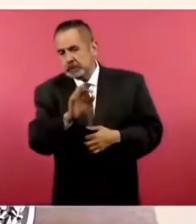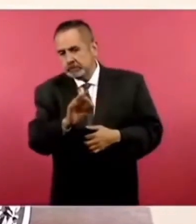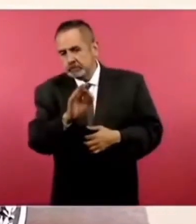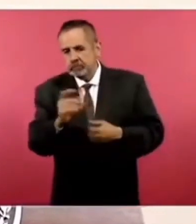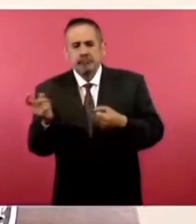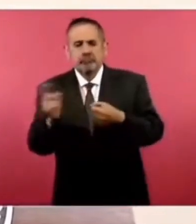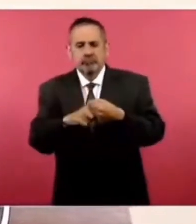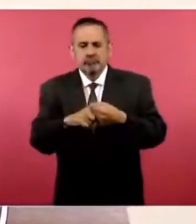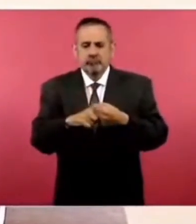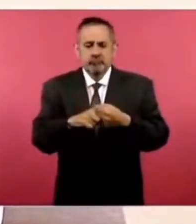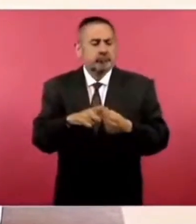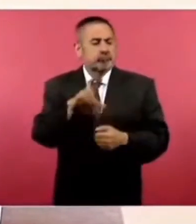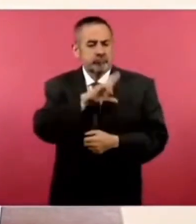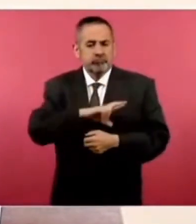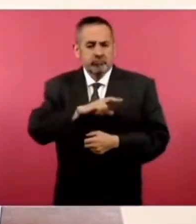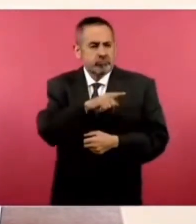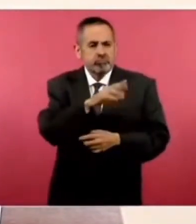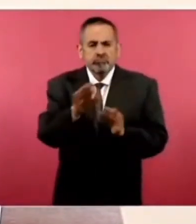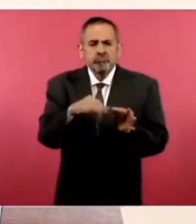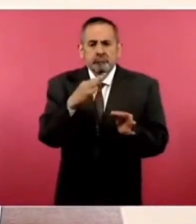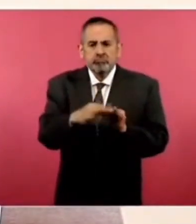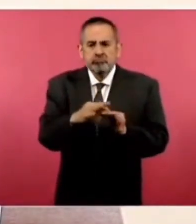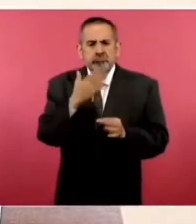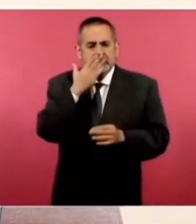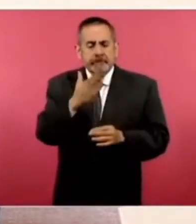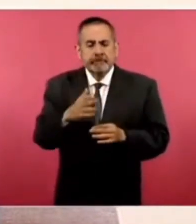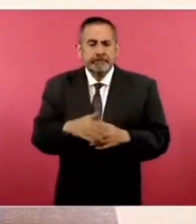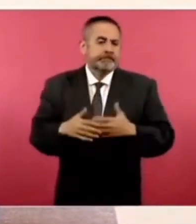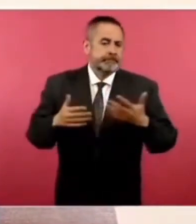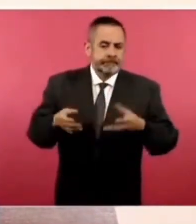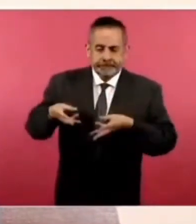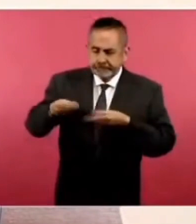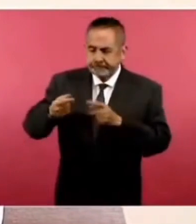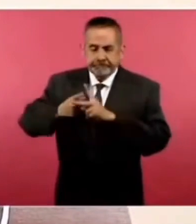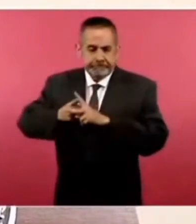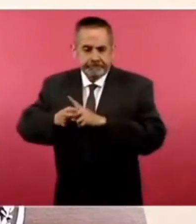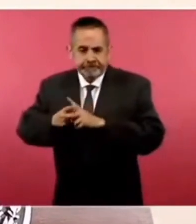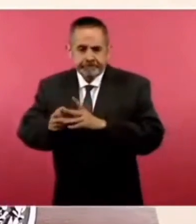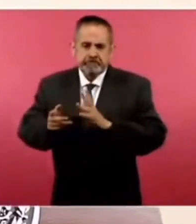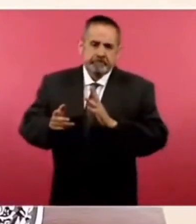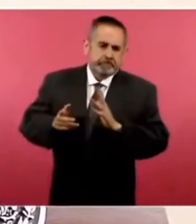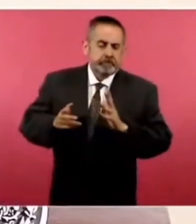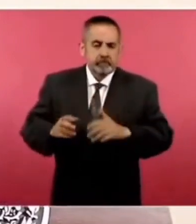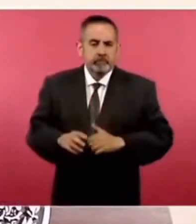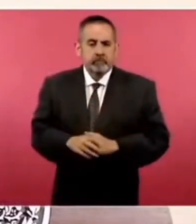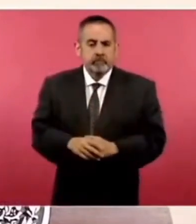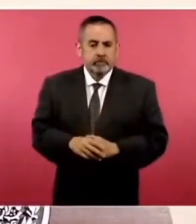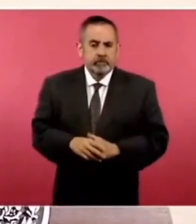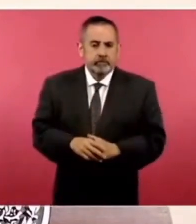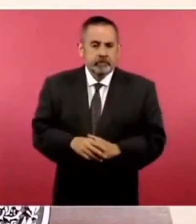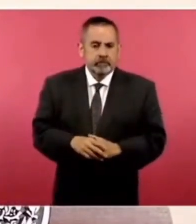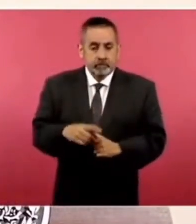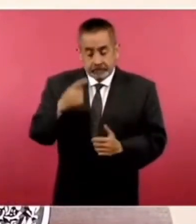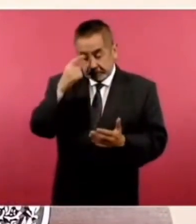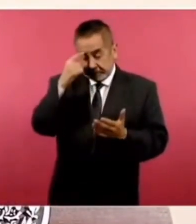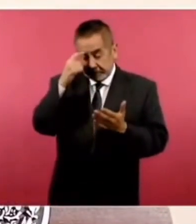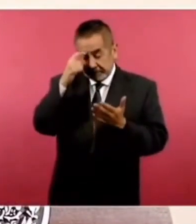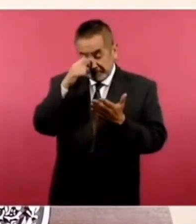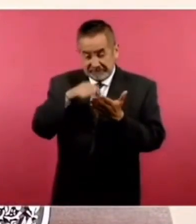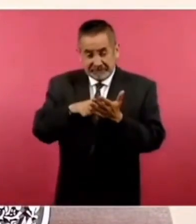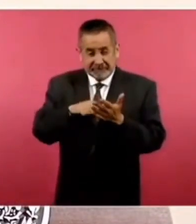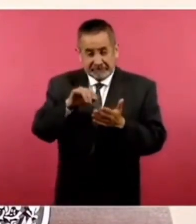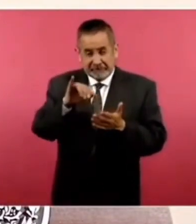a rentar y están cumpliendo. Y acerca de las cuentas, pues yo creo que